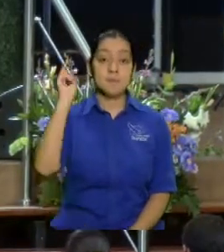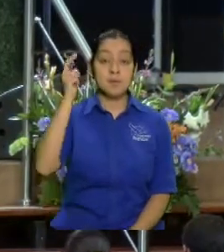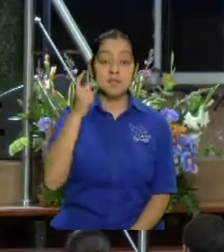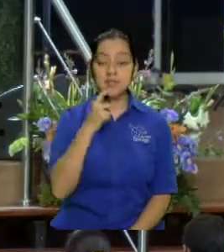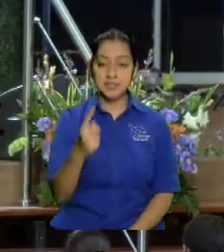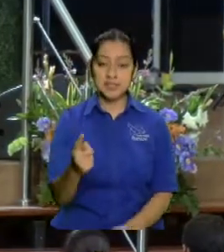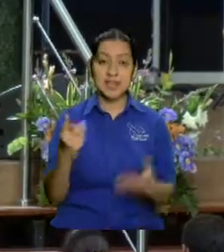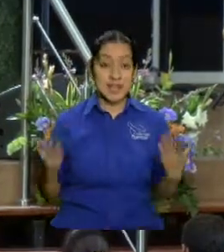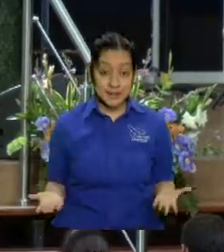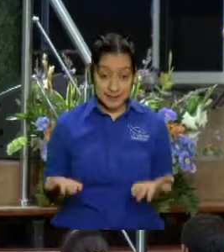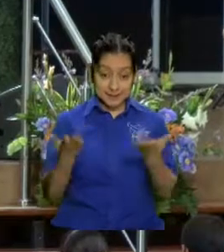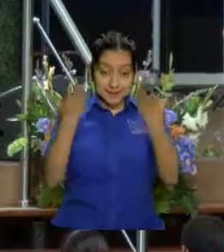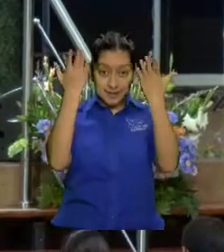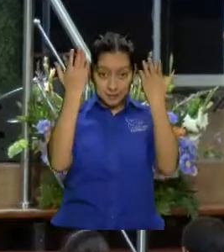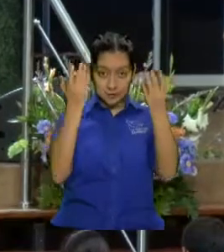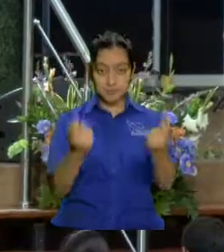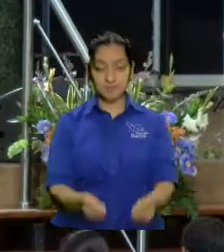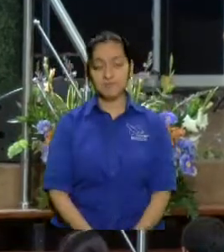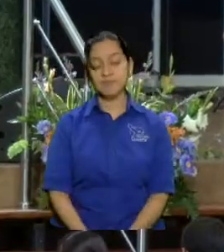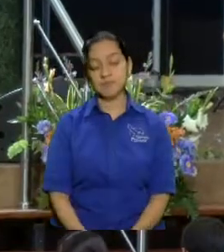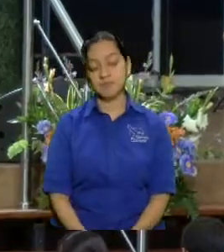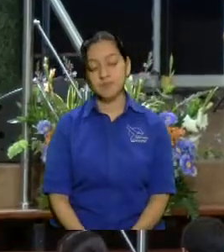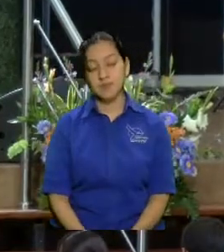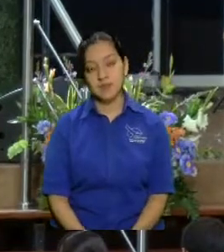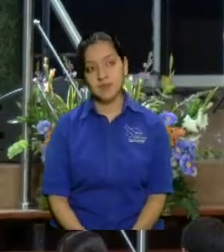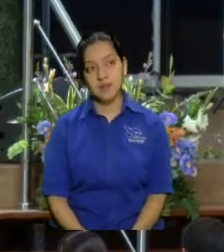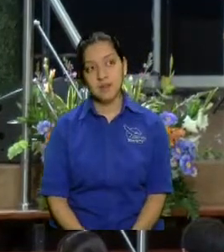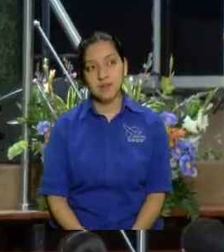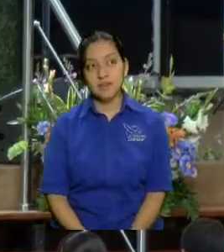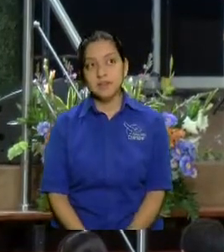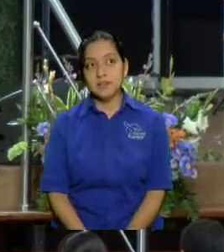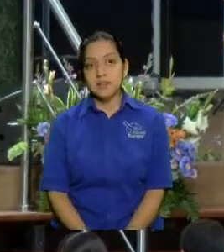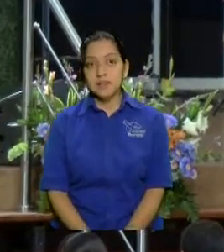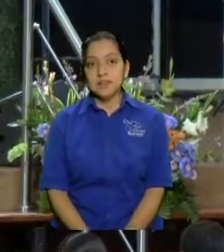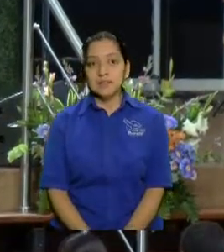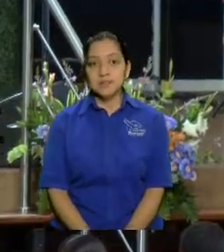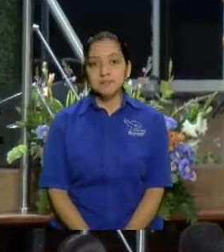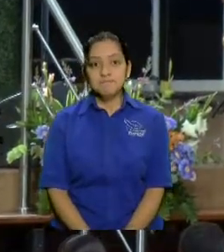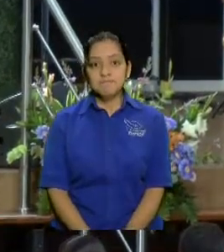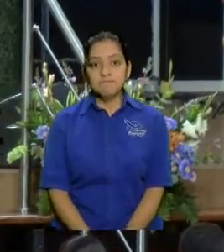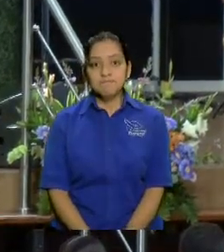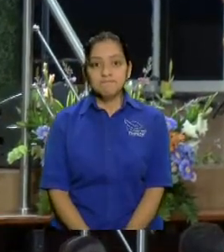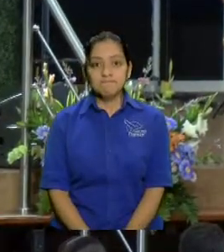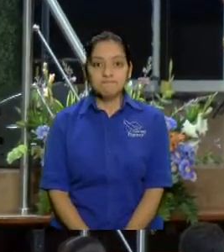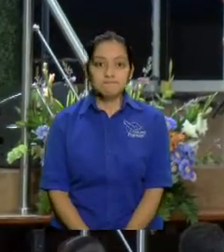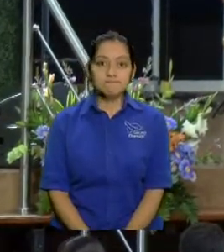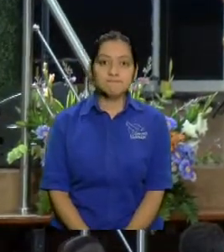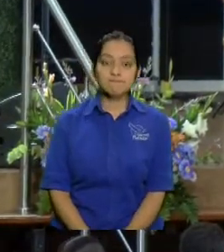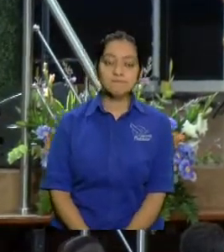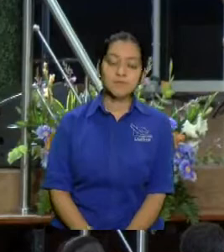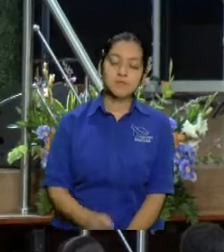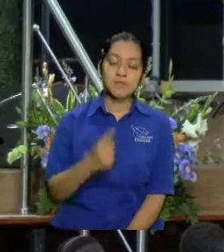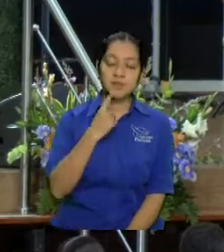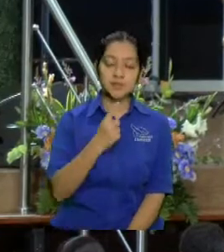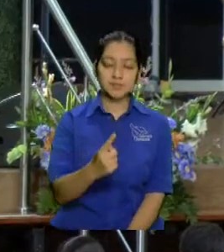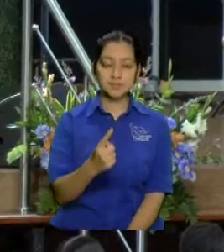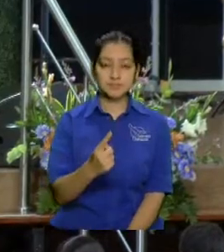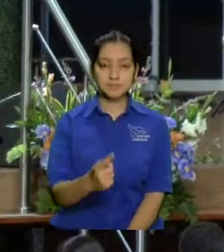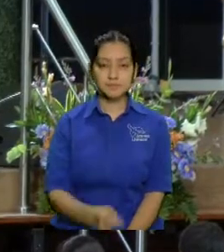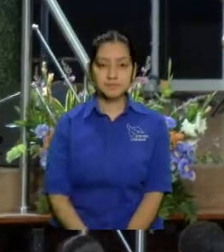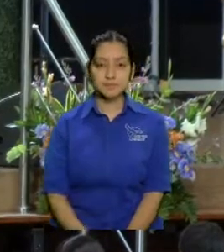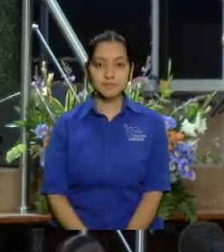pero miremos la otra cosa y aquí nos vamos a detener pero solo puse un versículo para